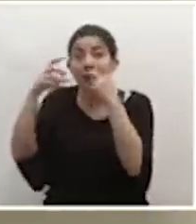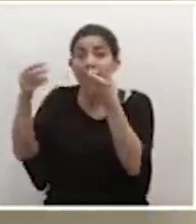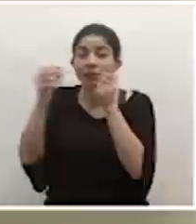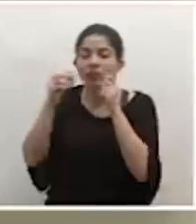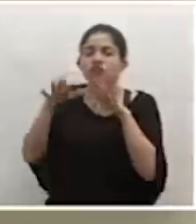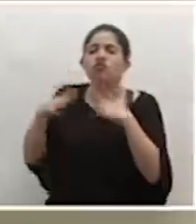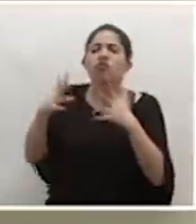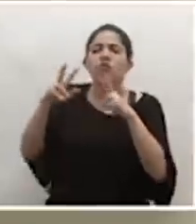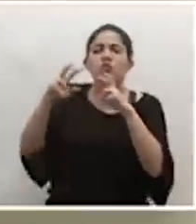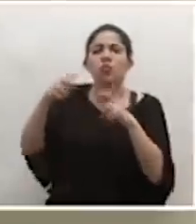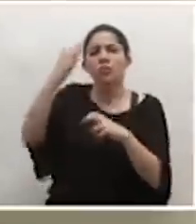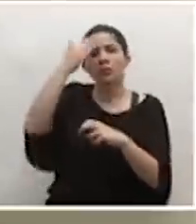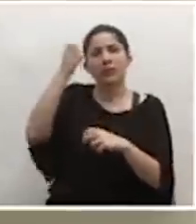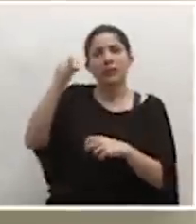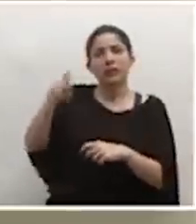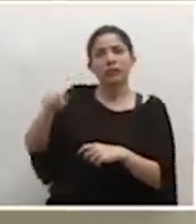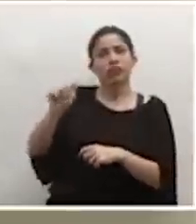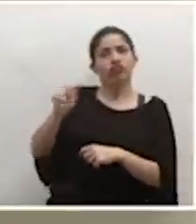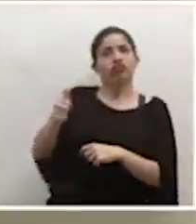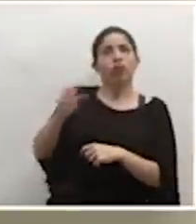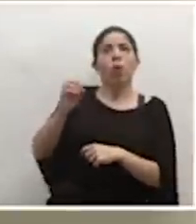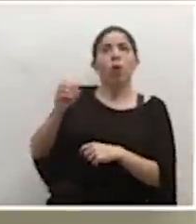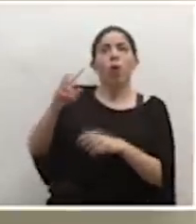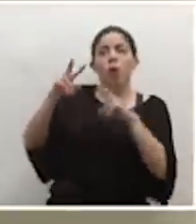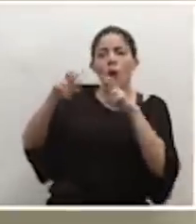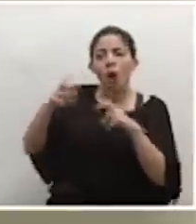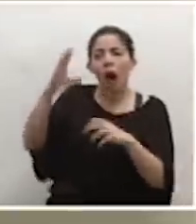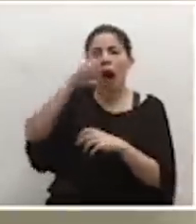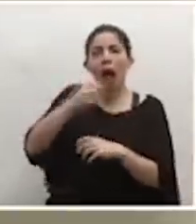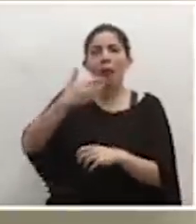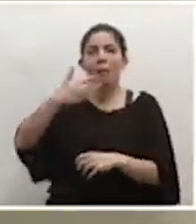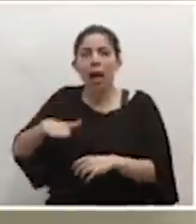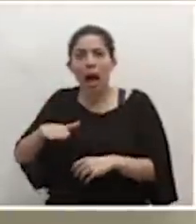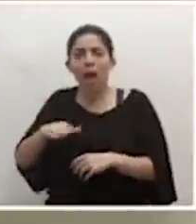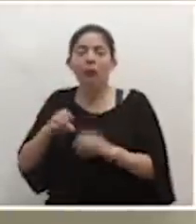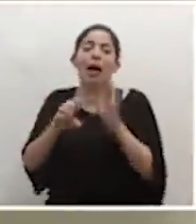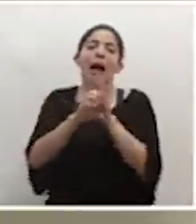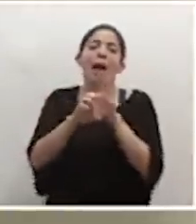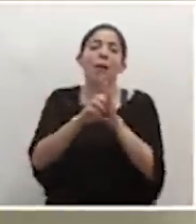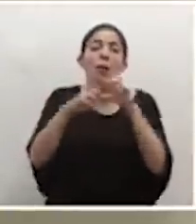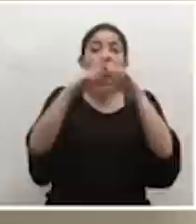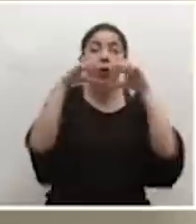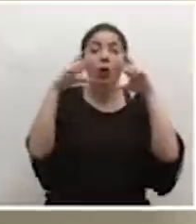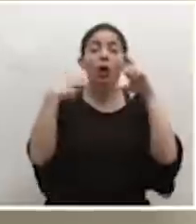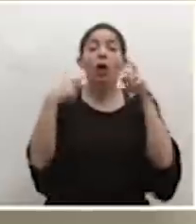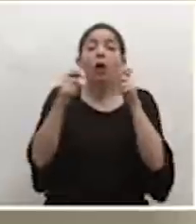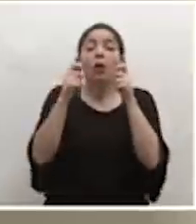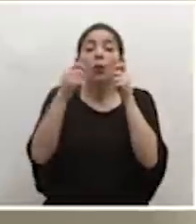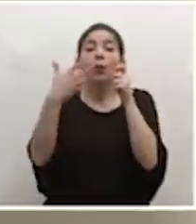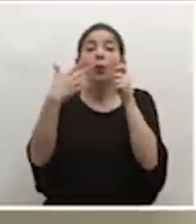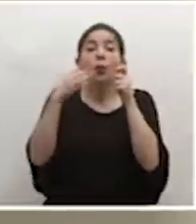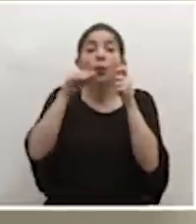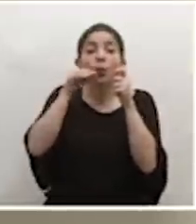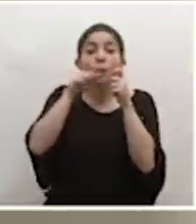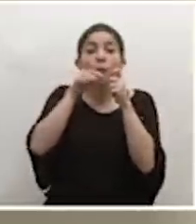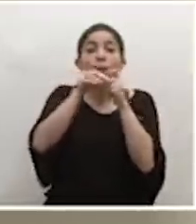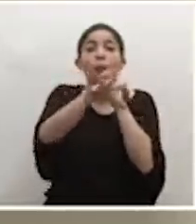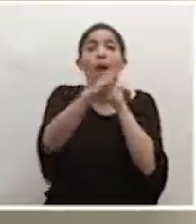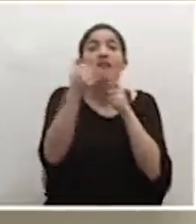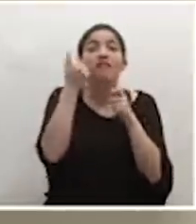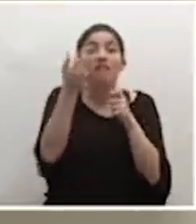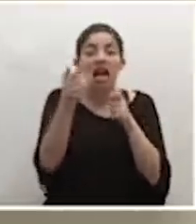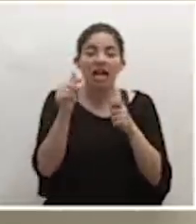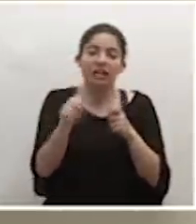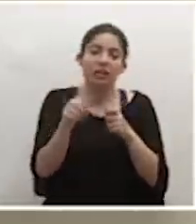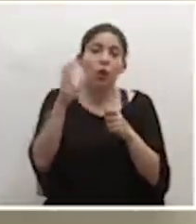verdaderamente cumple con ciertos requisitos mínimos de calidad. Ya hemos dicho que, por ejemplo, una mascarilla que deja pasar el aire fácilmente o